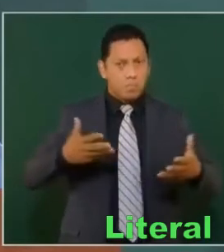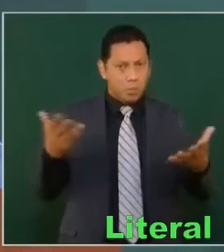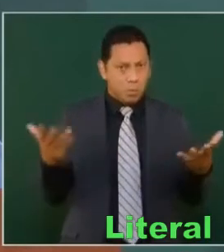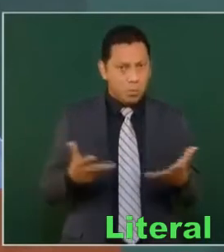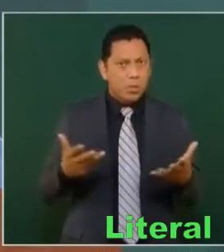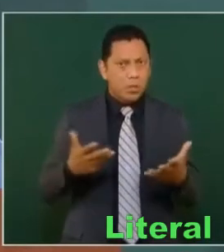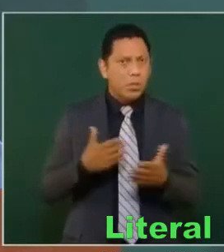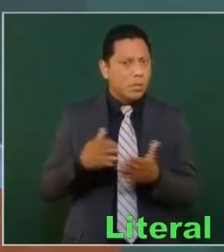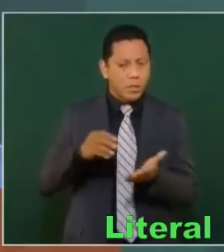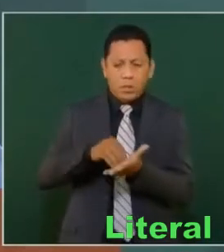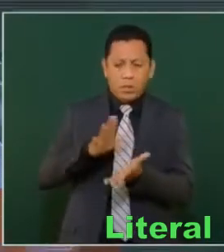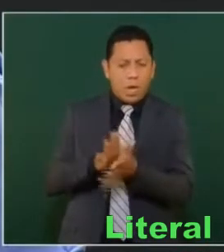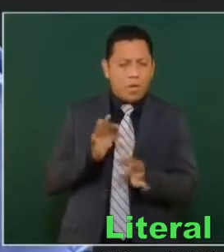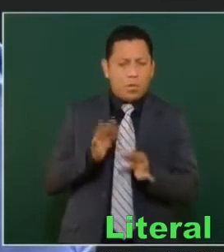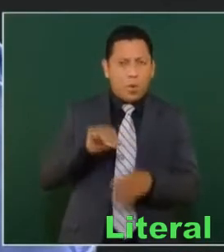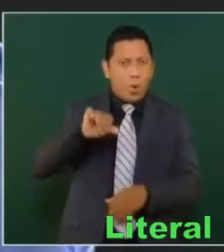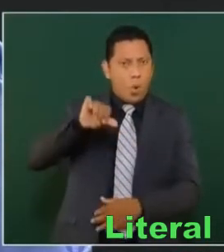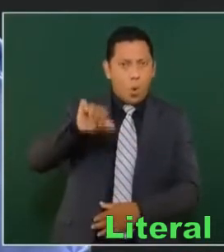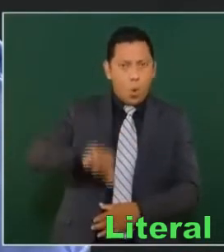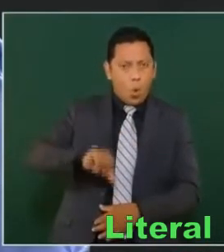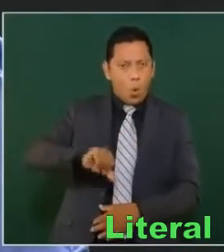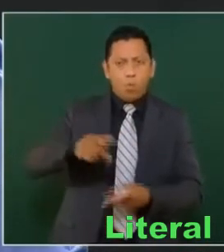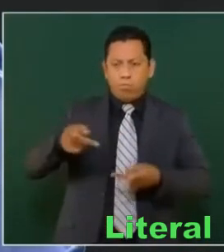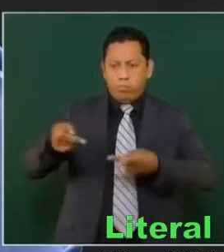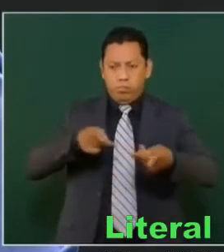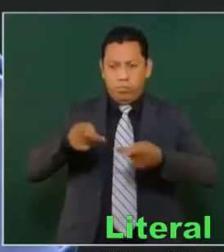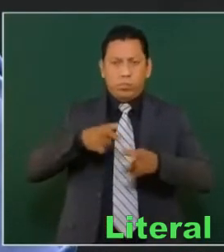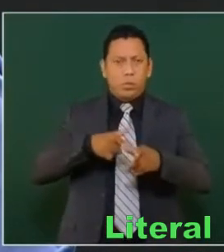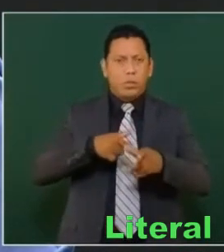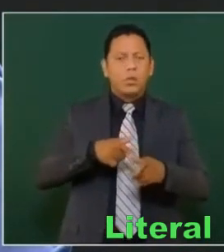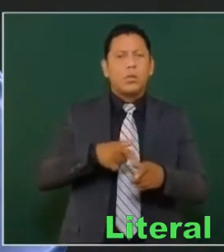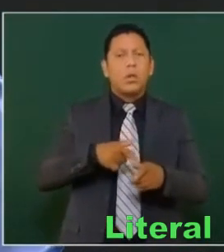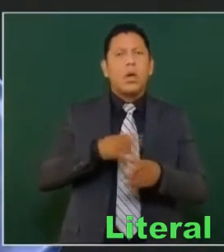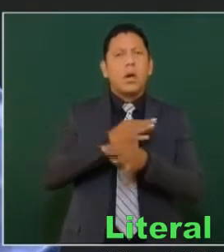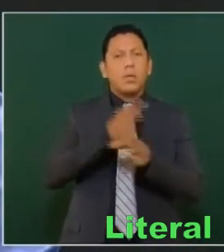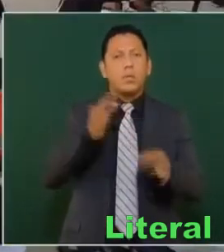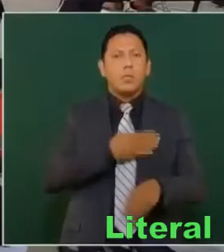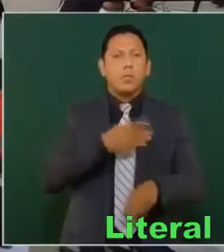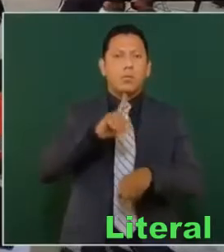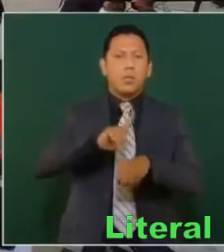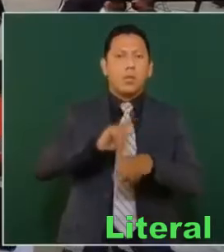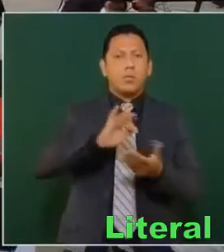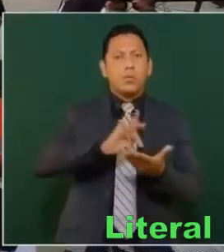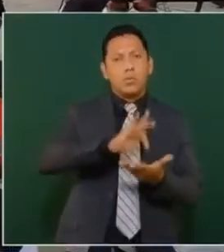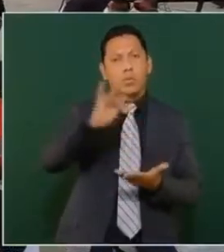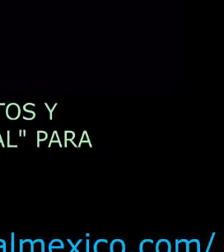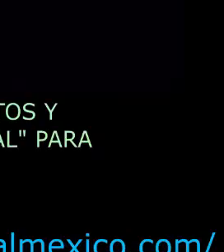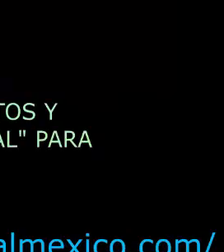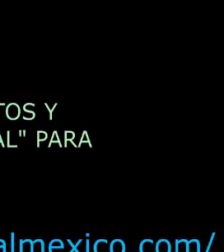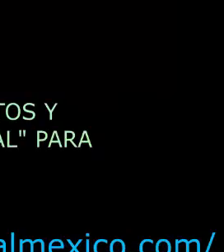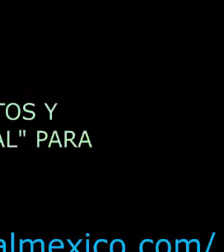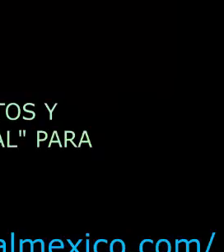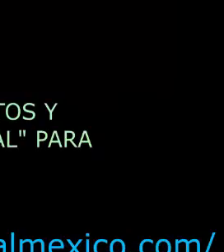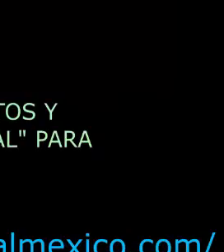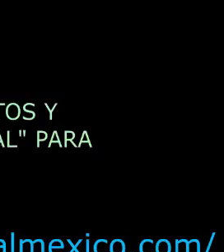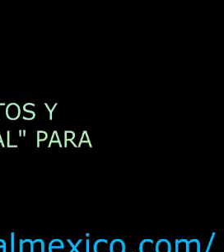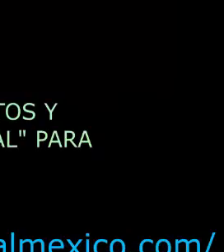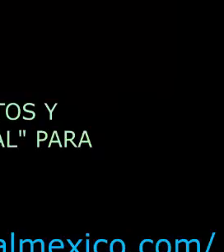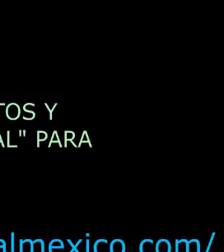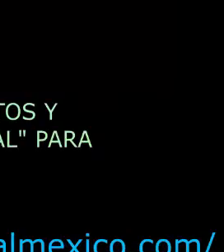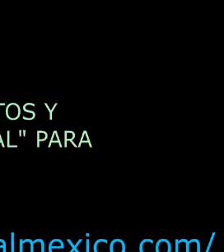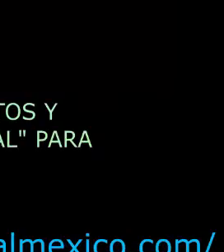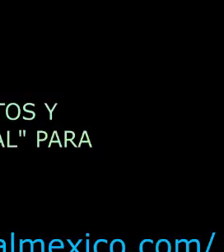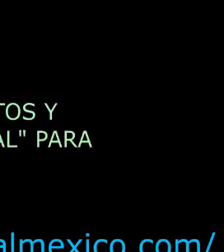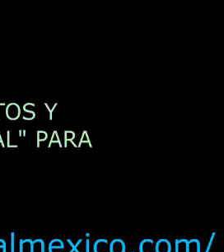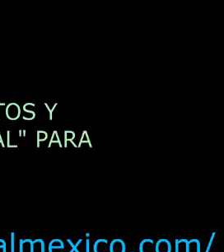estaba planteada, vamos a seguir con ella y les damos los buenos días. Muchas gracias. Con información de